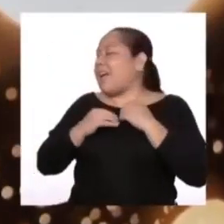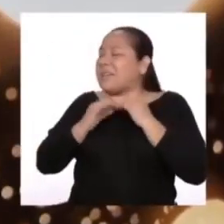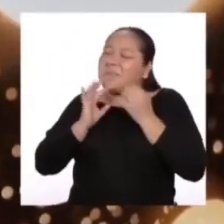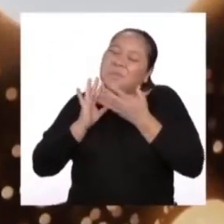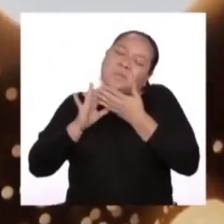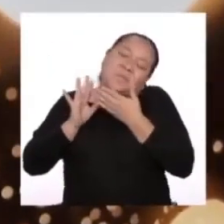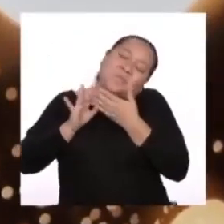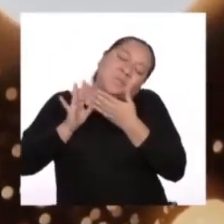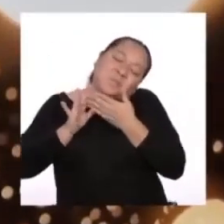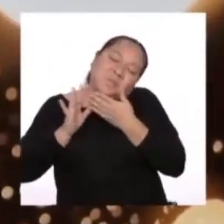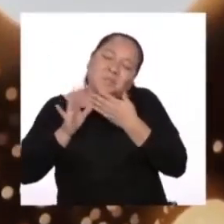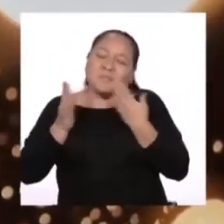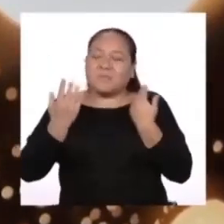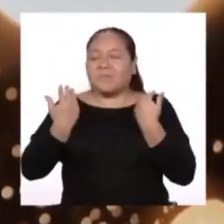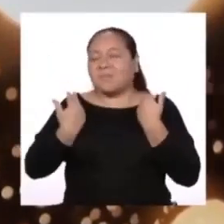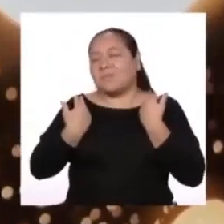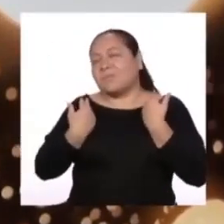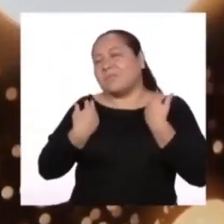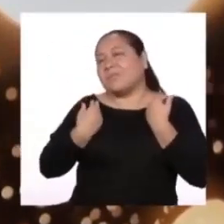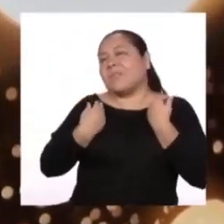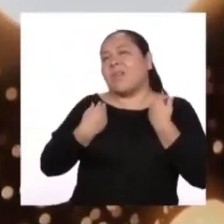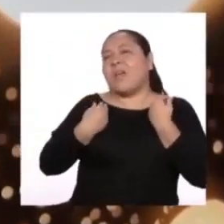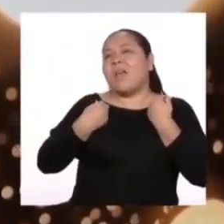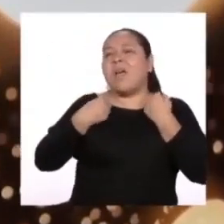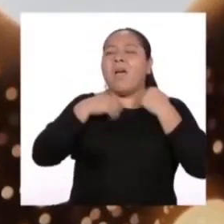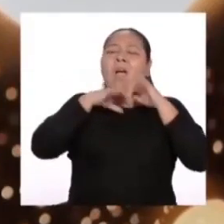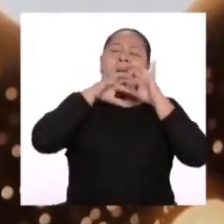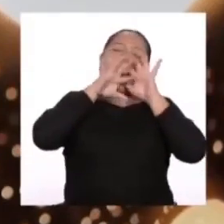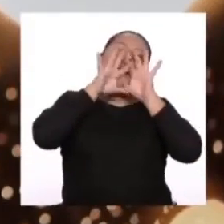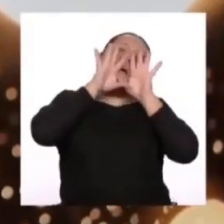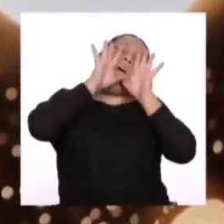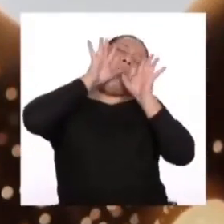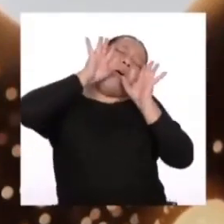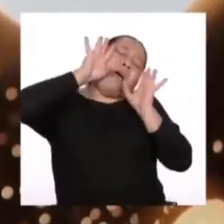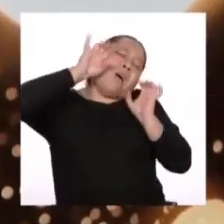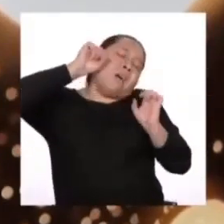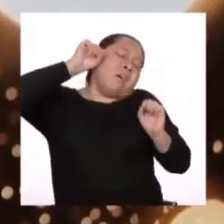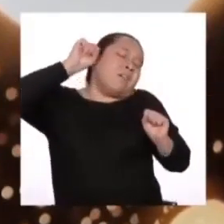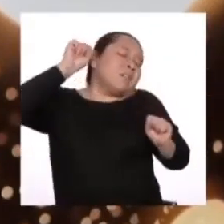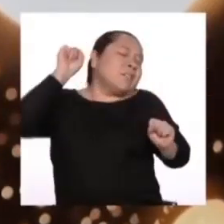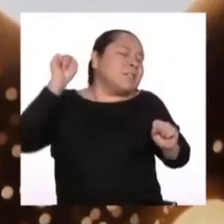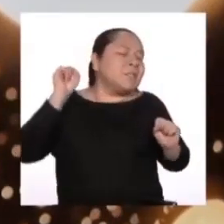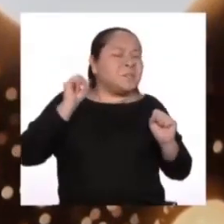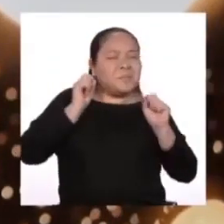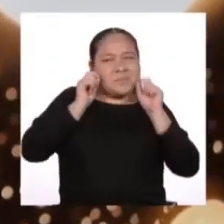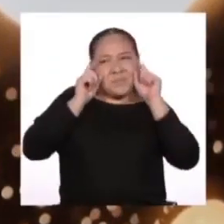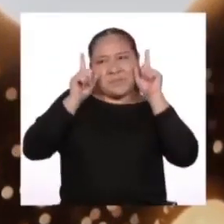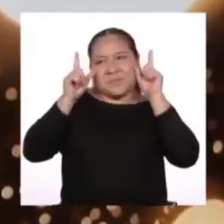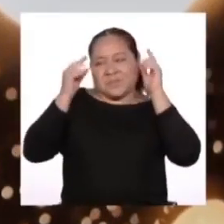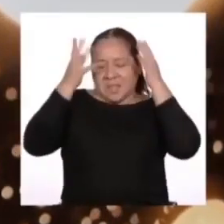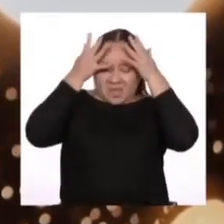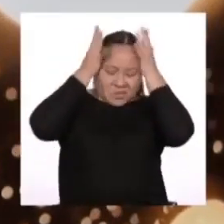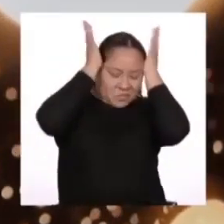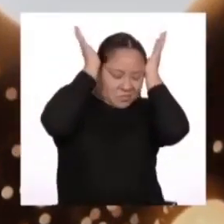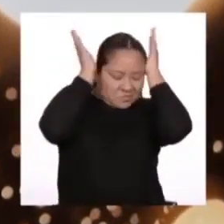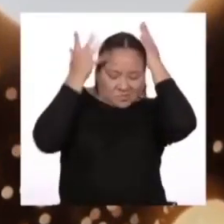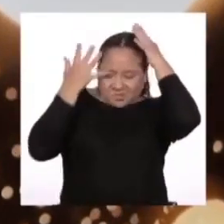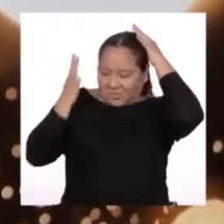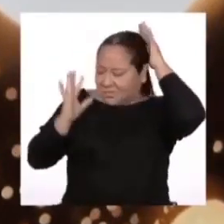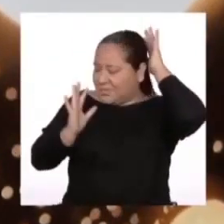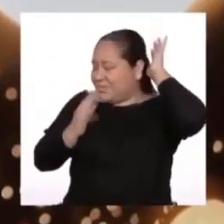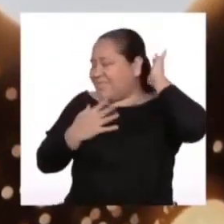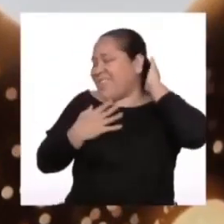perdóname. Ay, acabo de despertarme. Estoy toda despeinada.